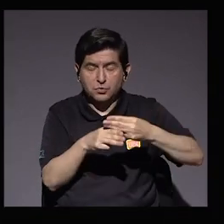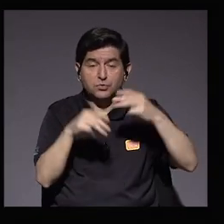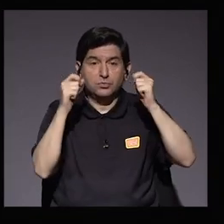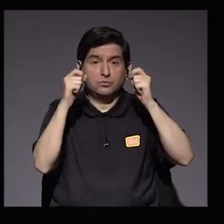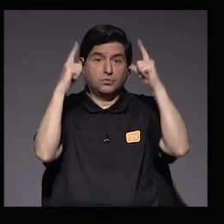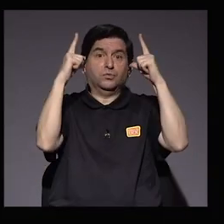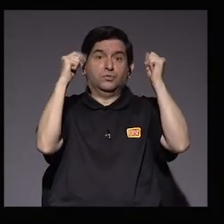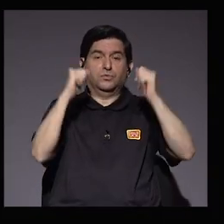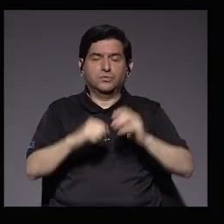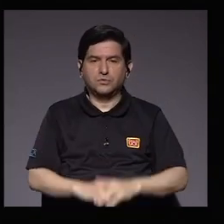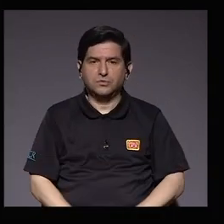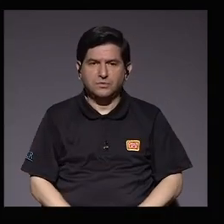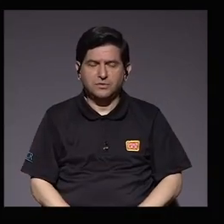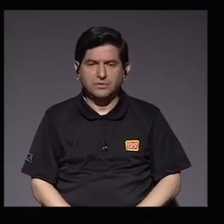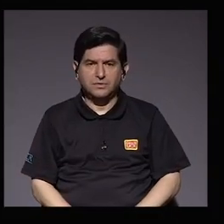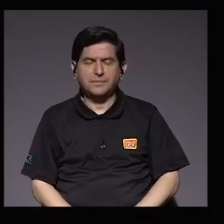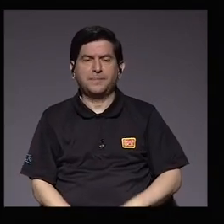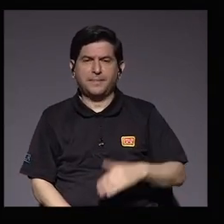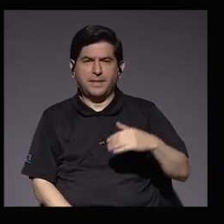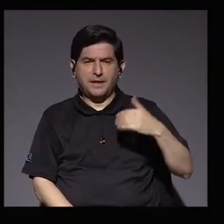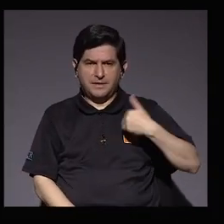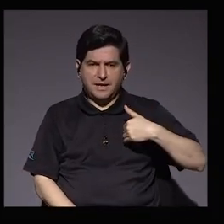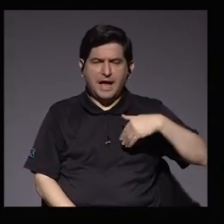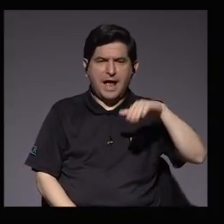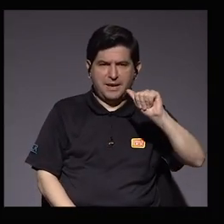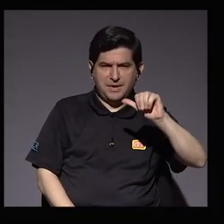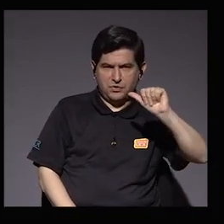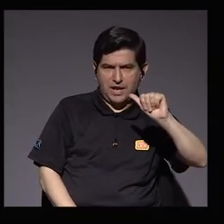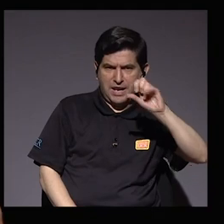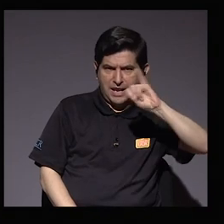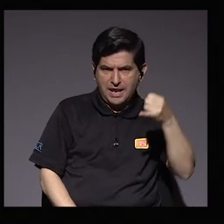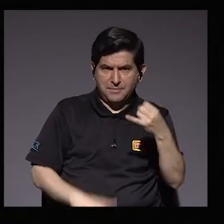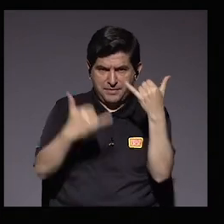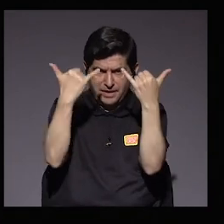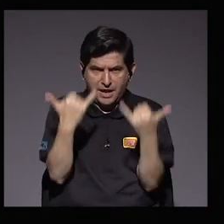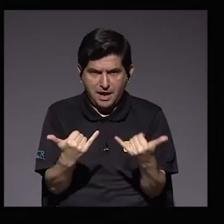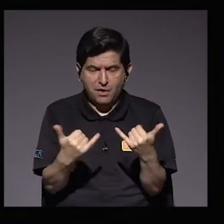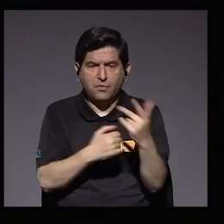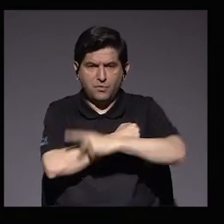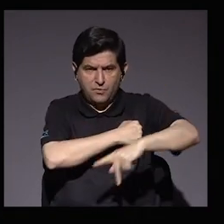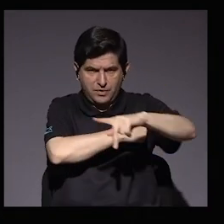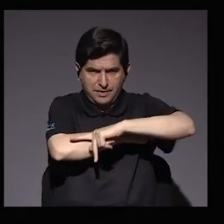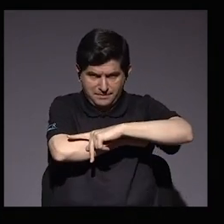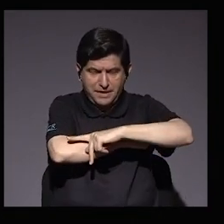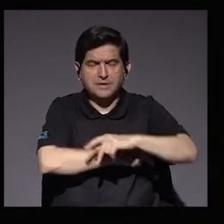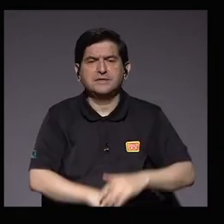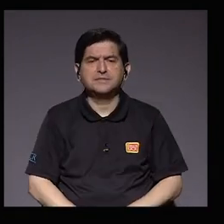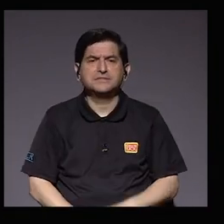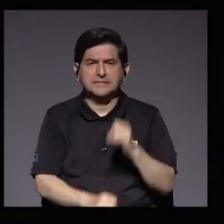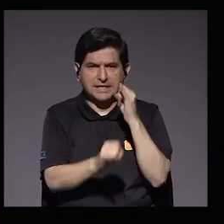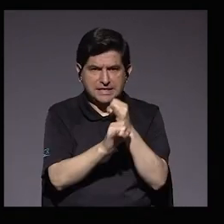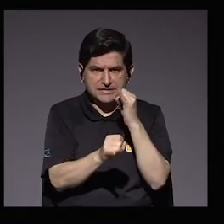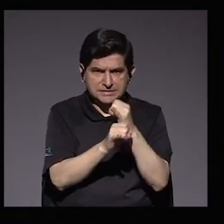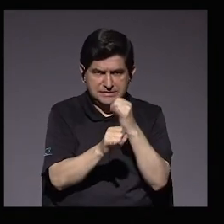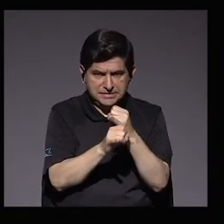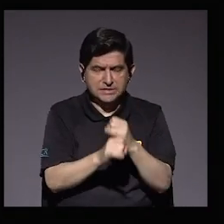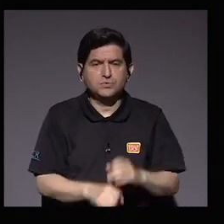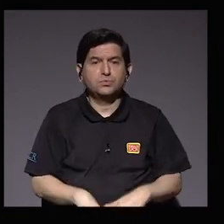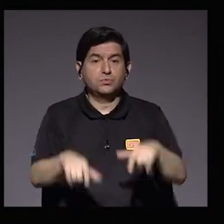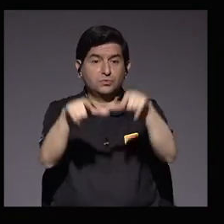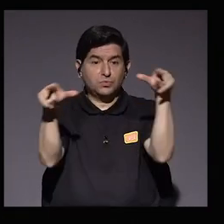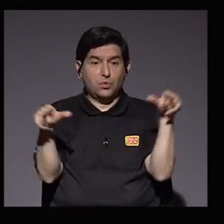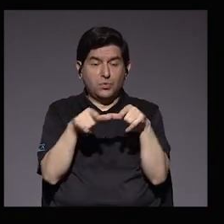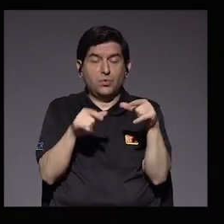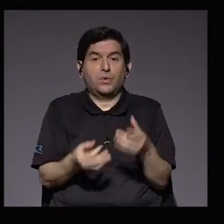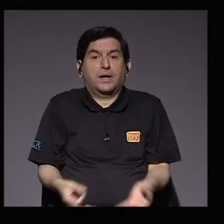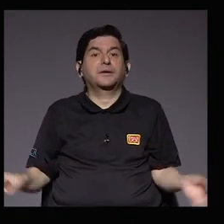Impresionante. Don Alberto, una de las cosas más importantes es que en este momento, país que vivimos, el instituto se ubicó en un